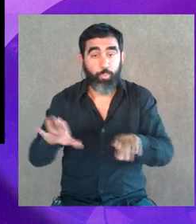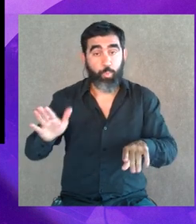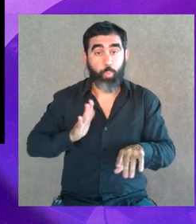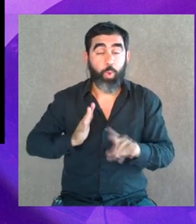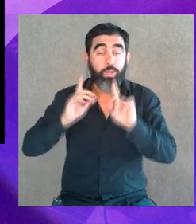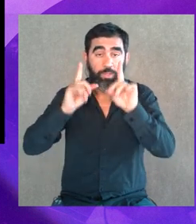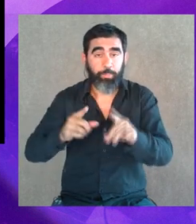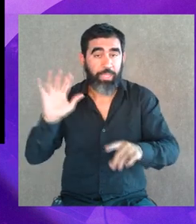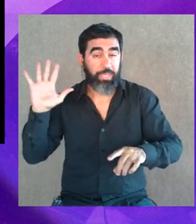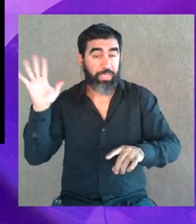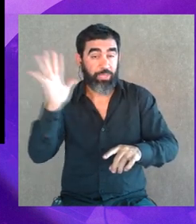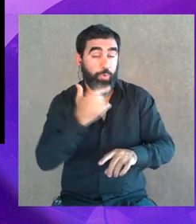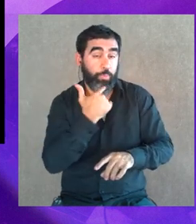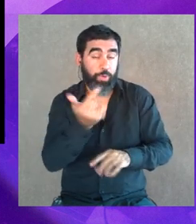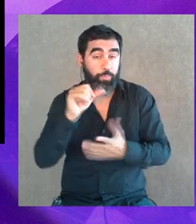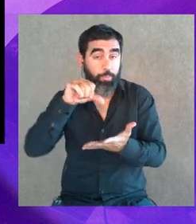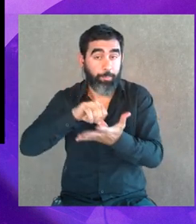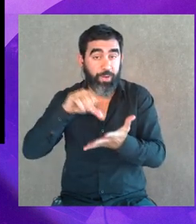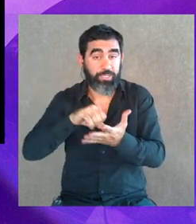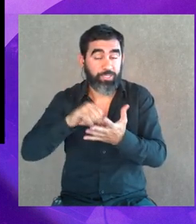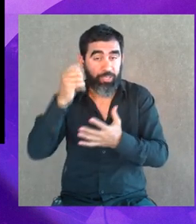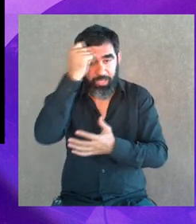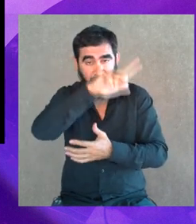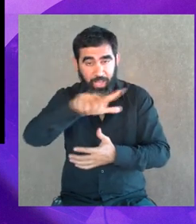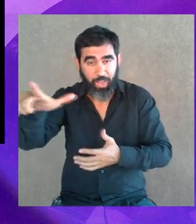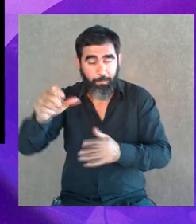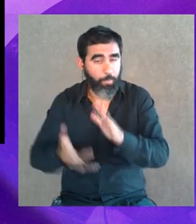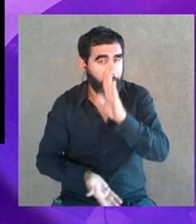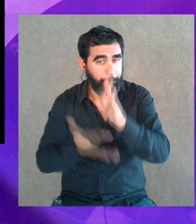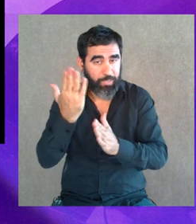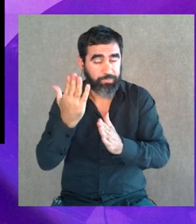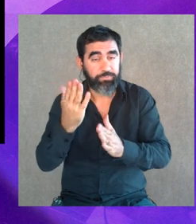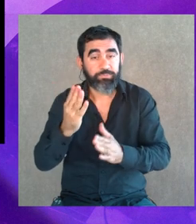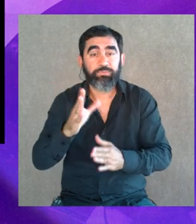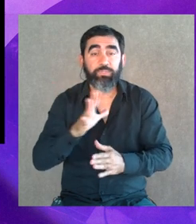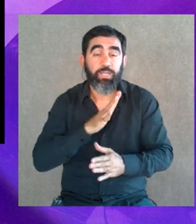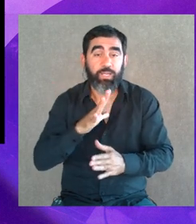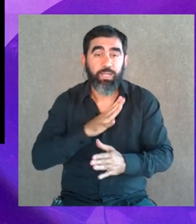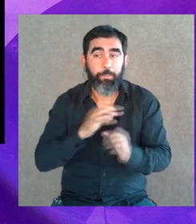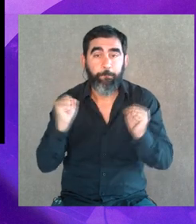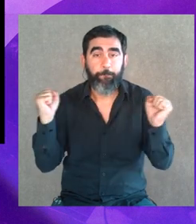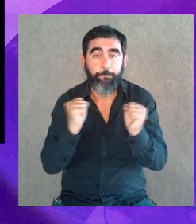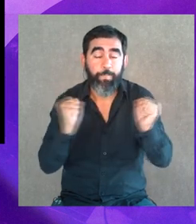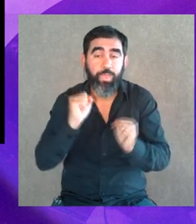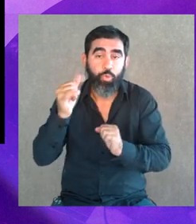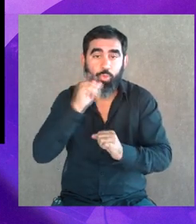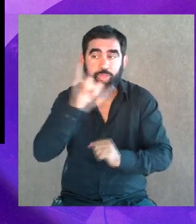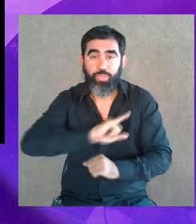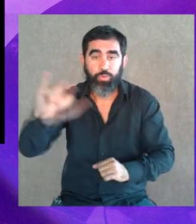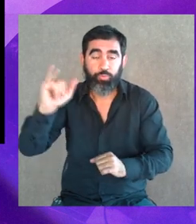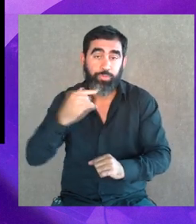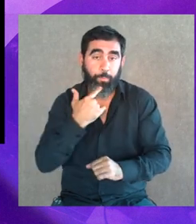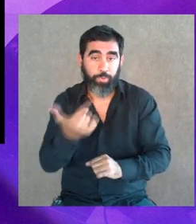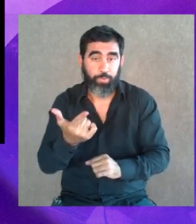mismo las mujeres. En el interior del país, sobre todo en las zonas rurales, lo que hay es un miedo a